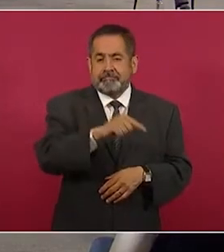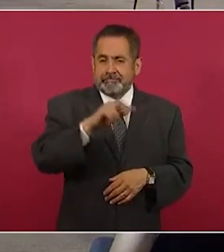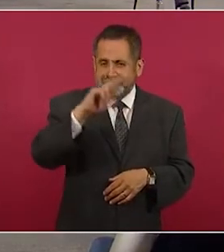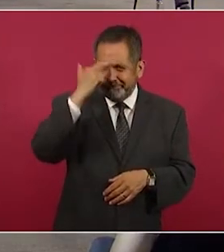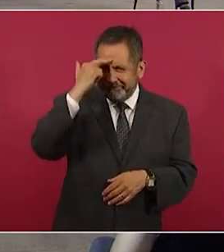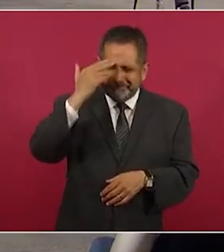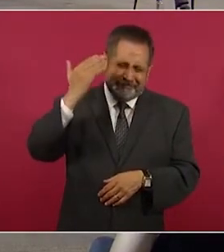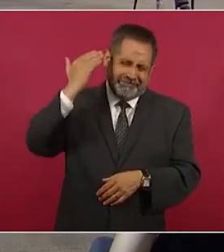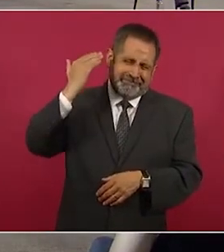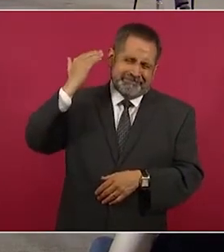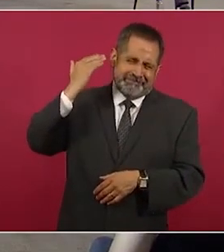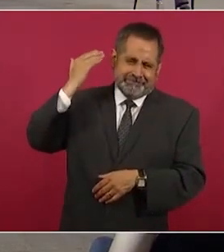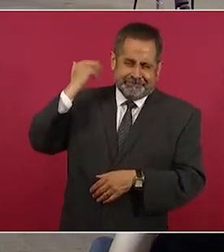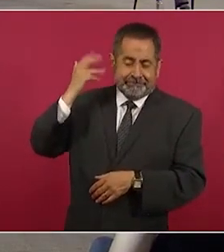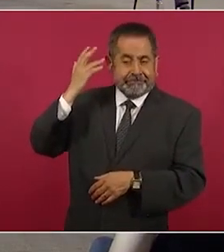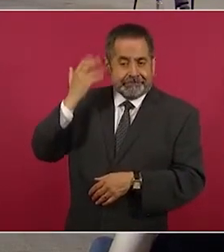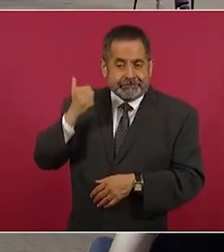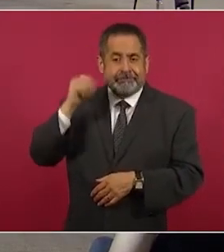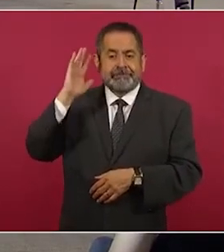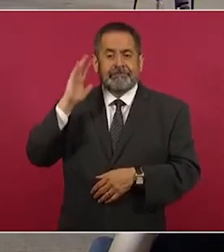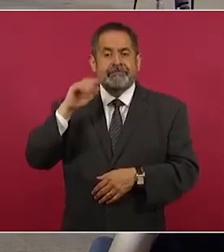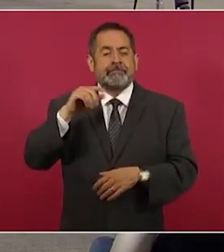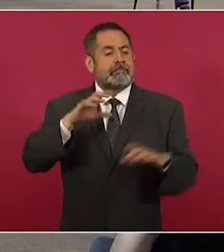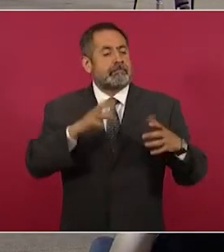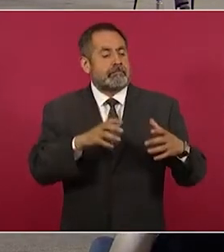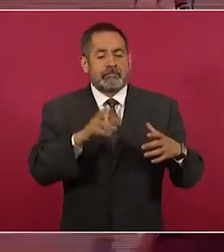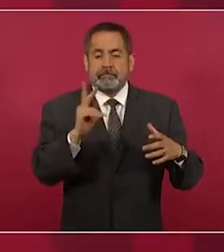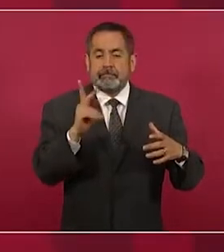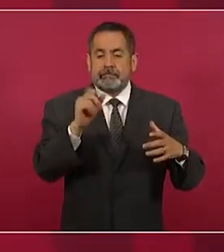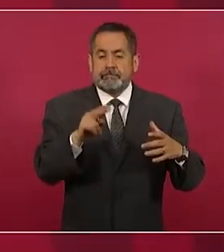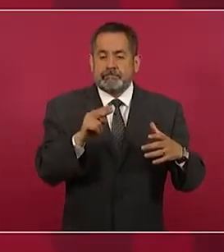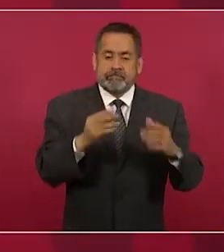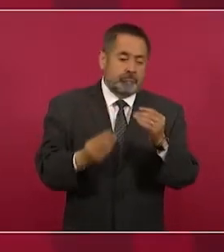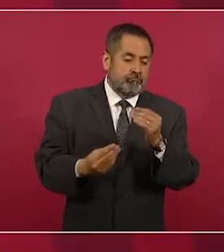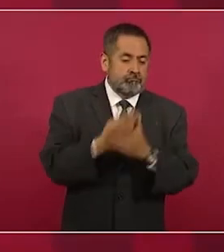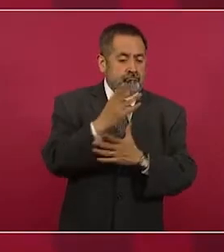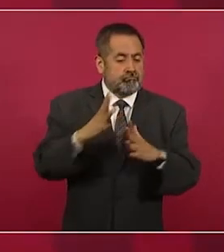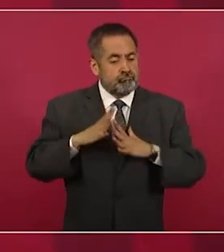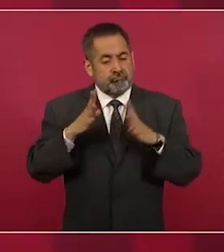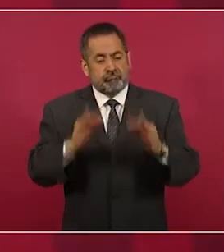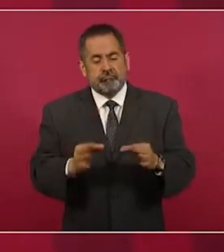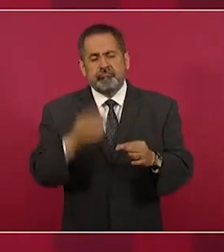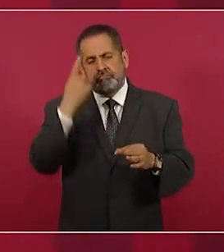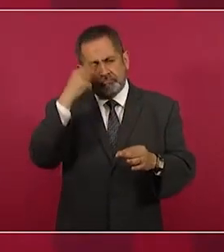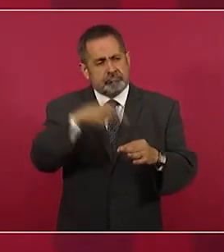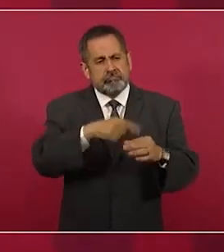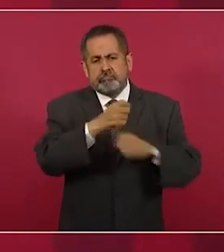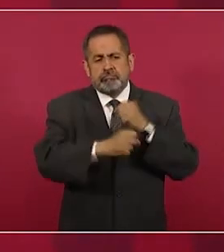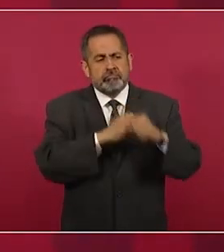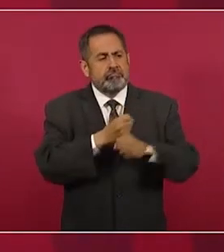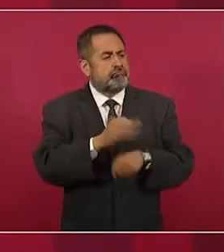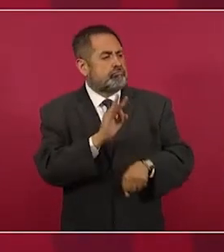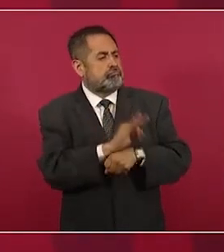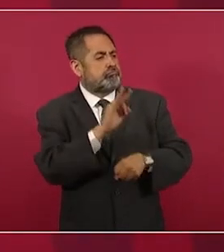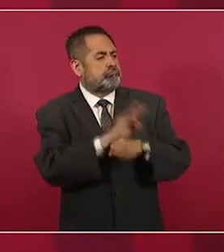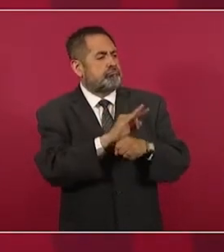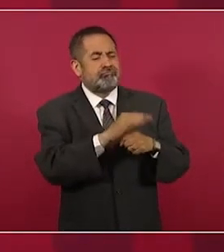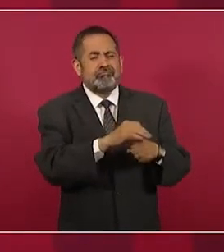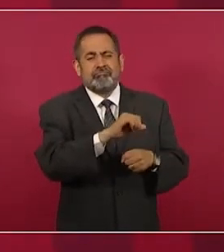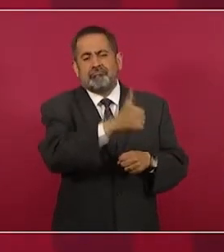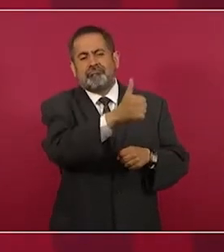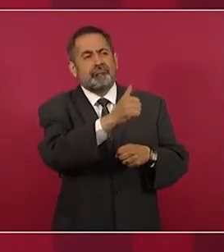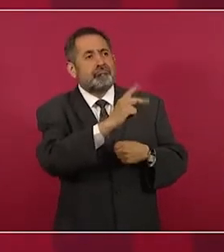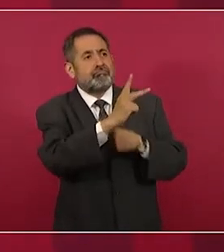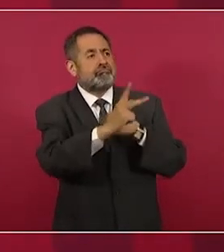precisamente para defender a empresas extranjeras. no lo olvidemos,